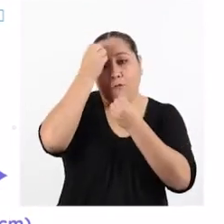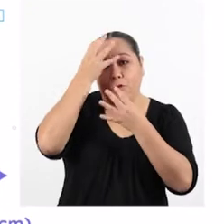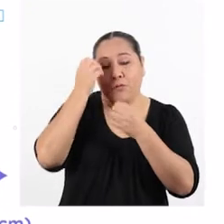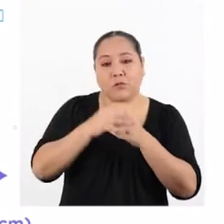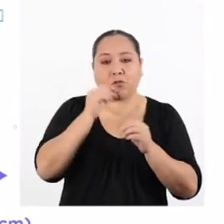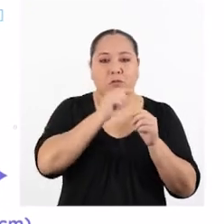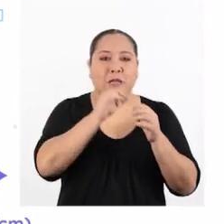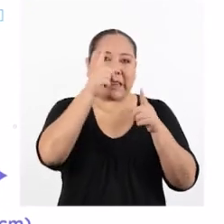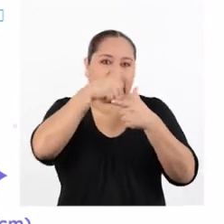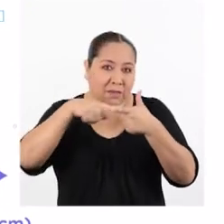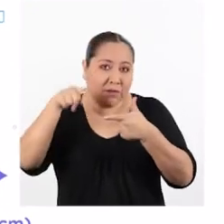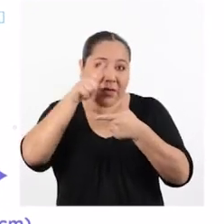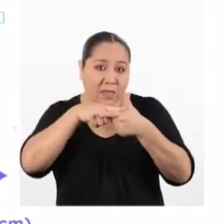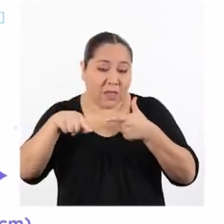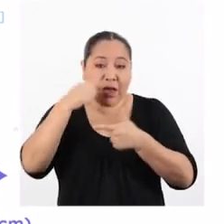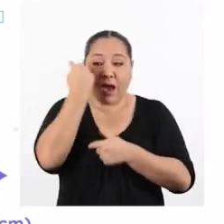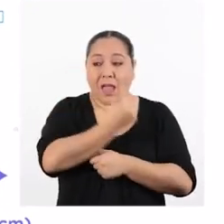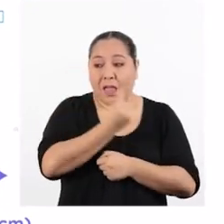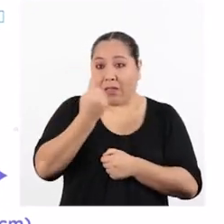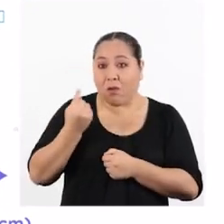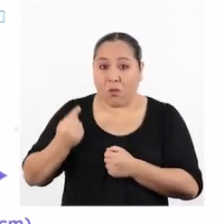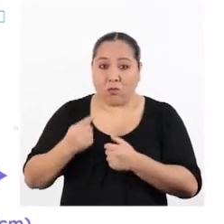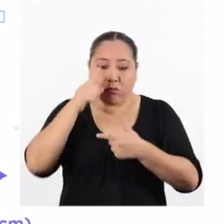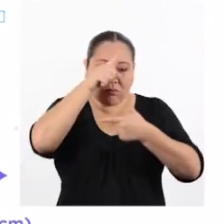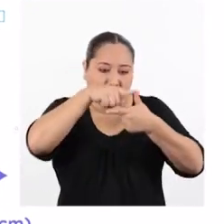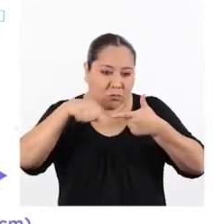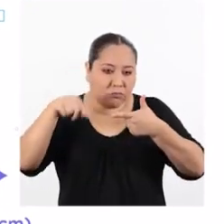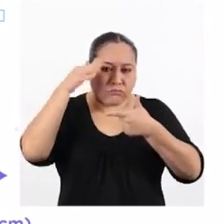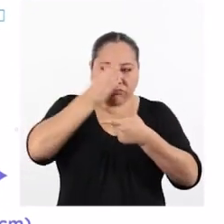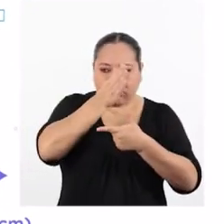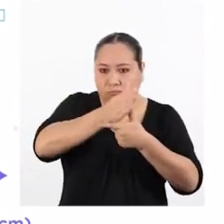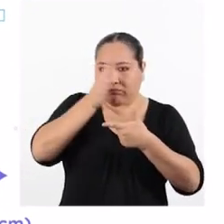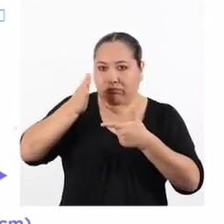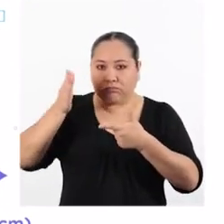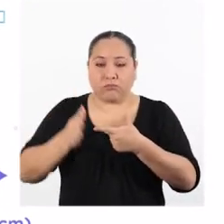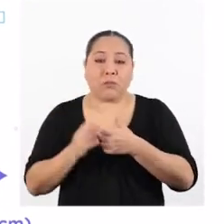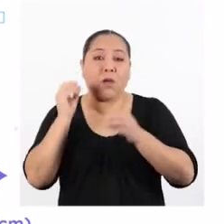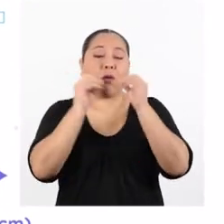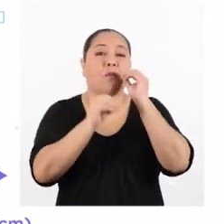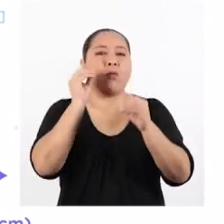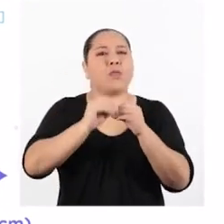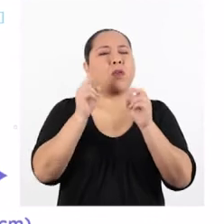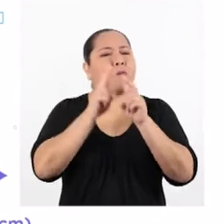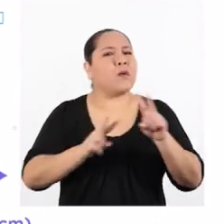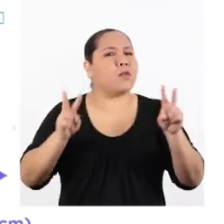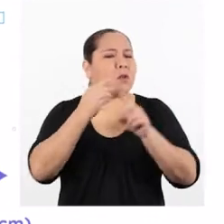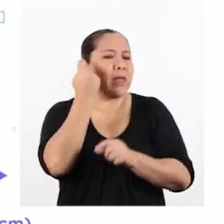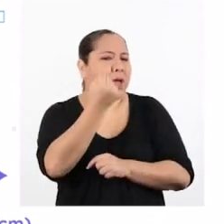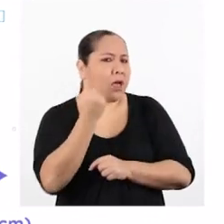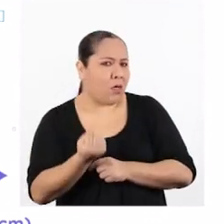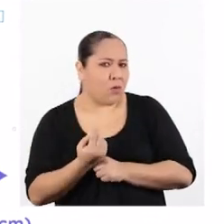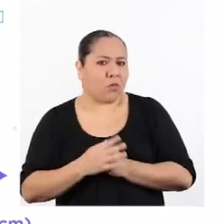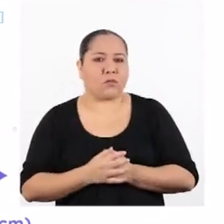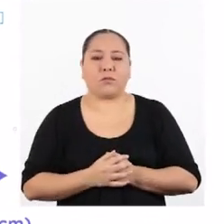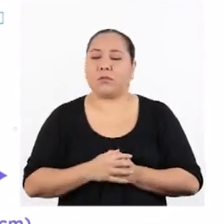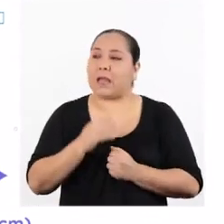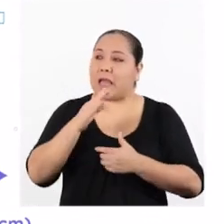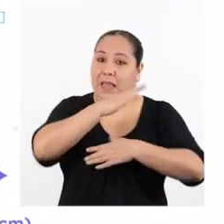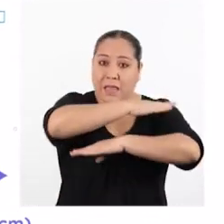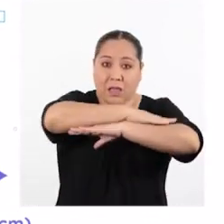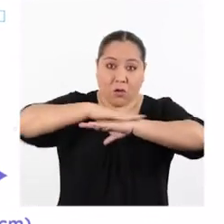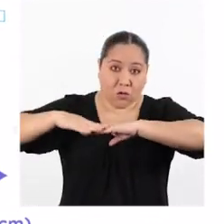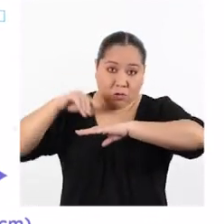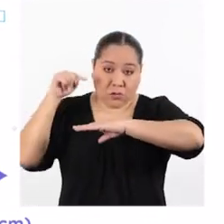Dividimos cada eje dentro de la escala que usaremos para indicar los valores de cada variable. En el eje